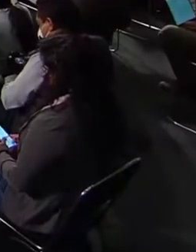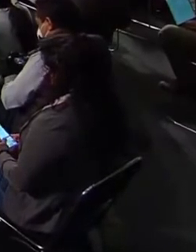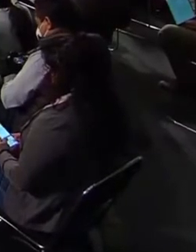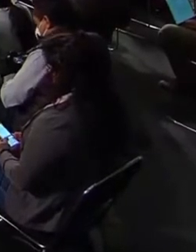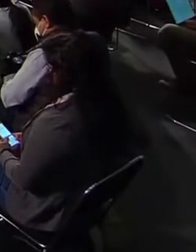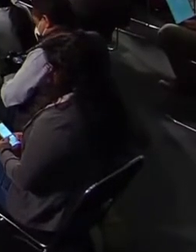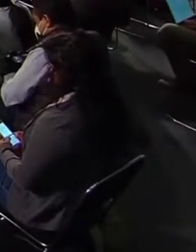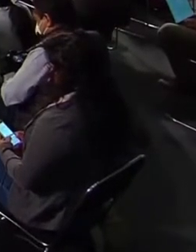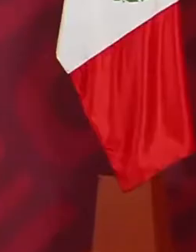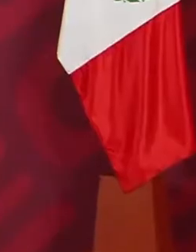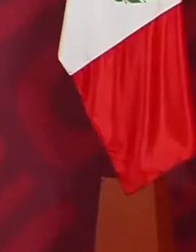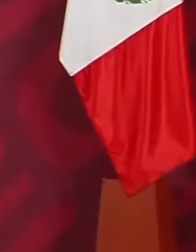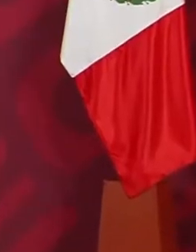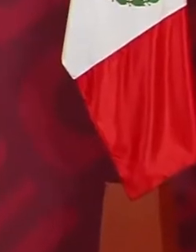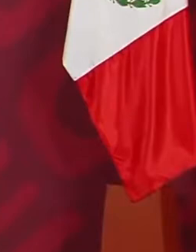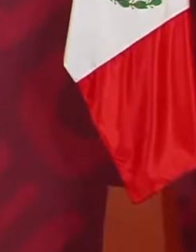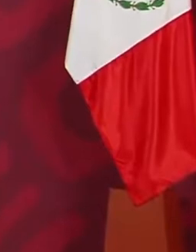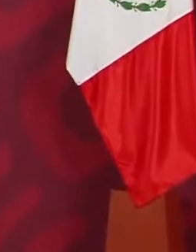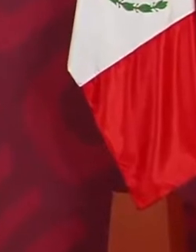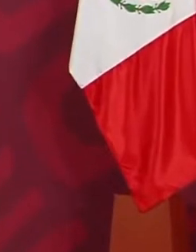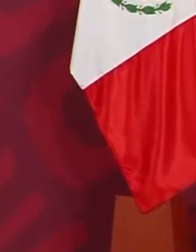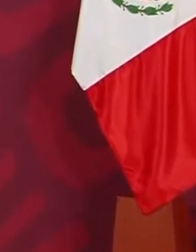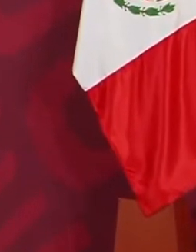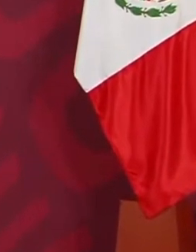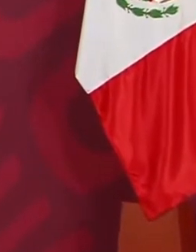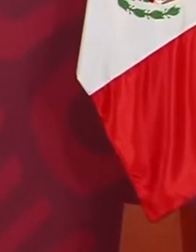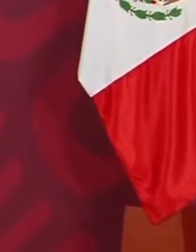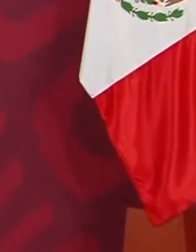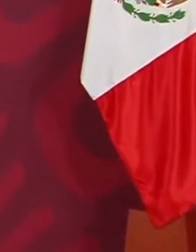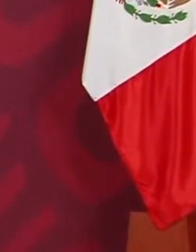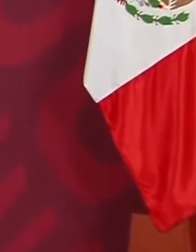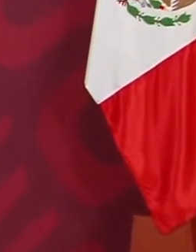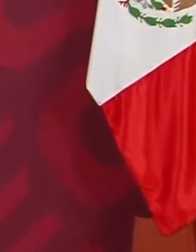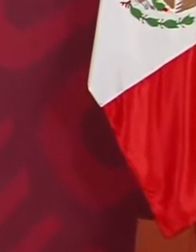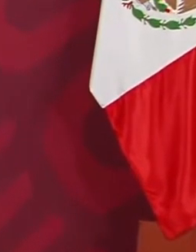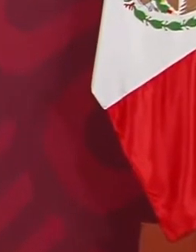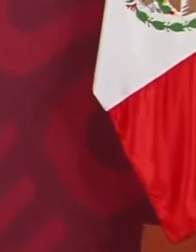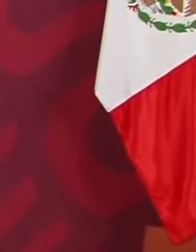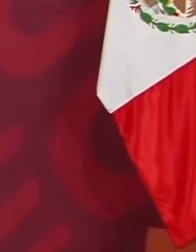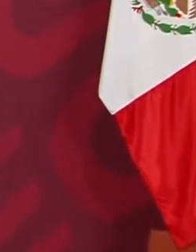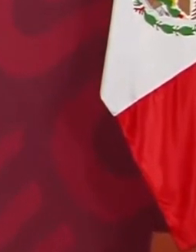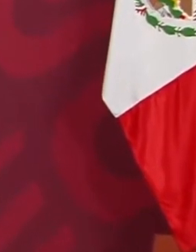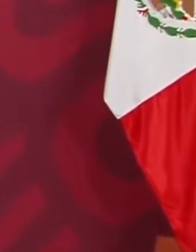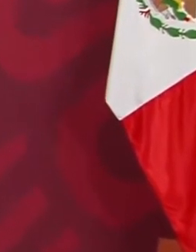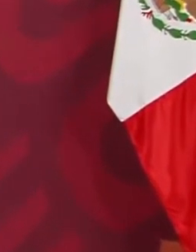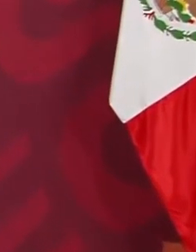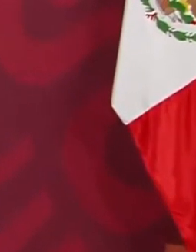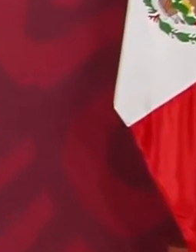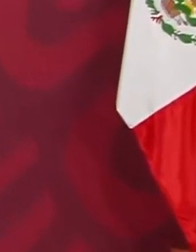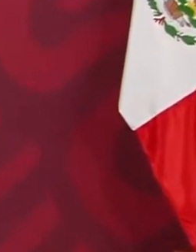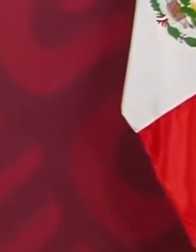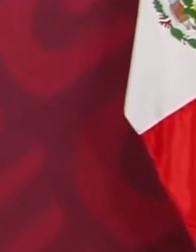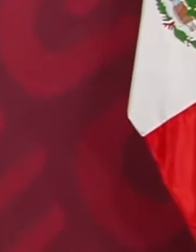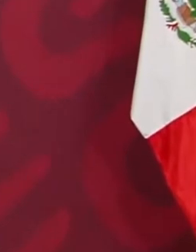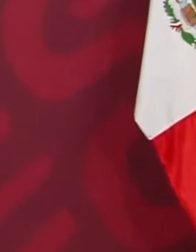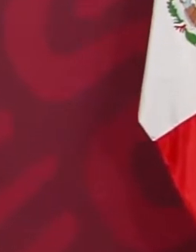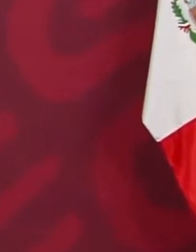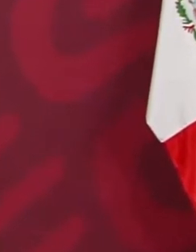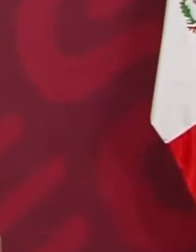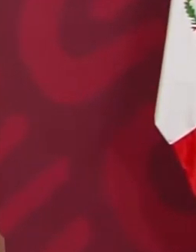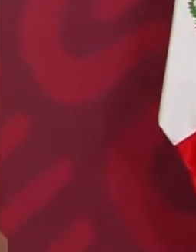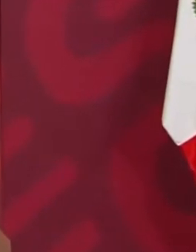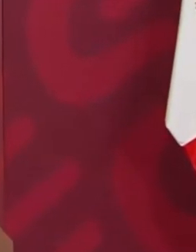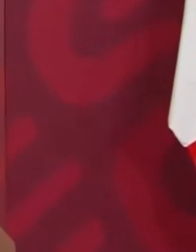Y apostando, como era antes, a los medios de